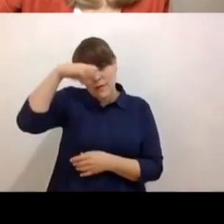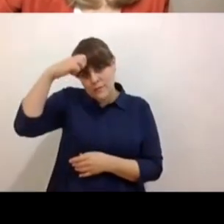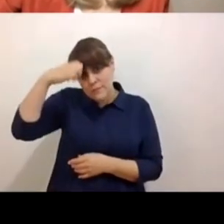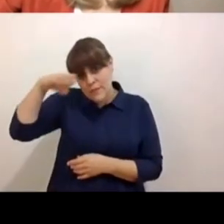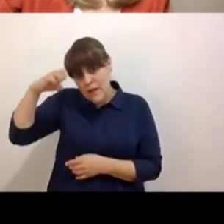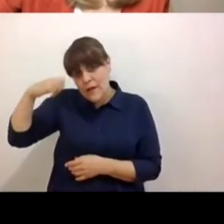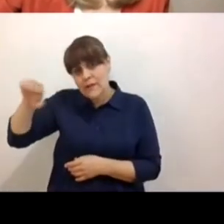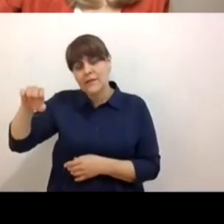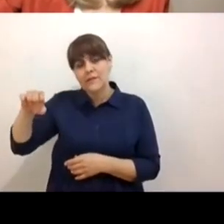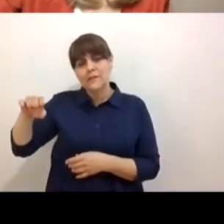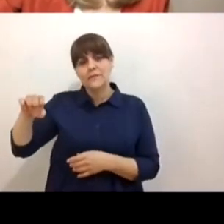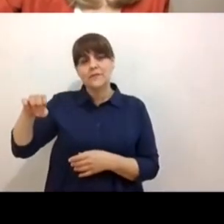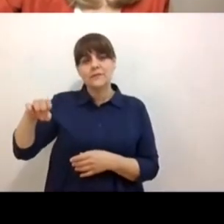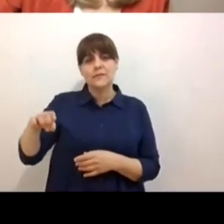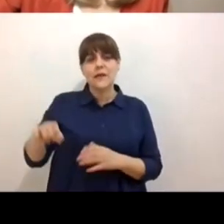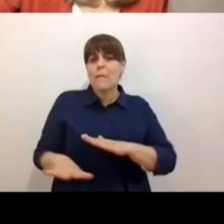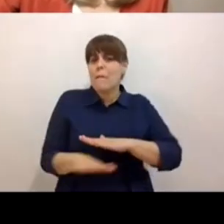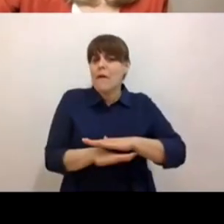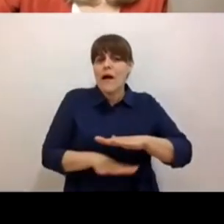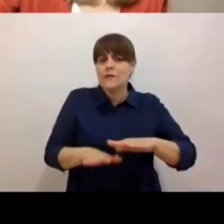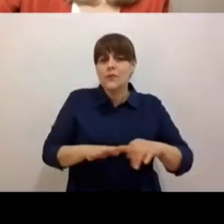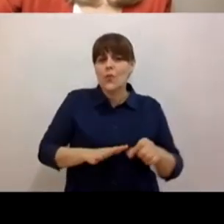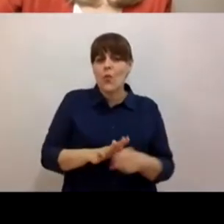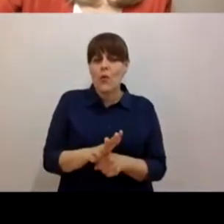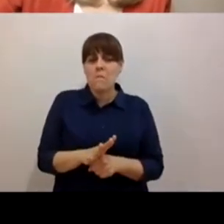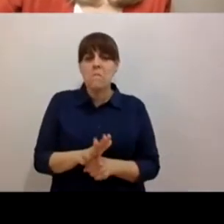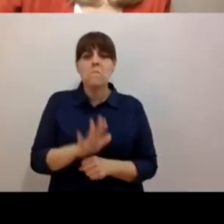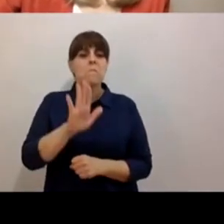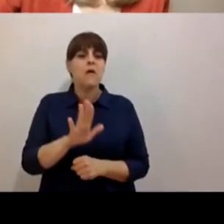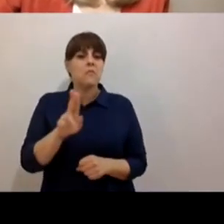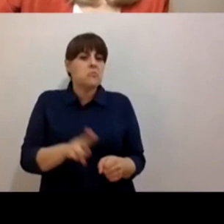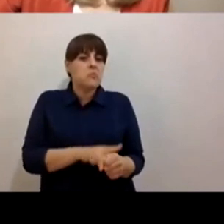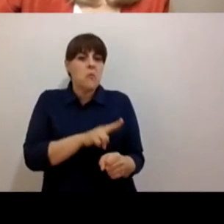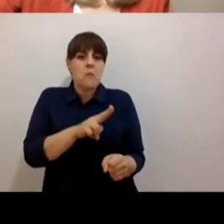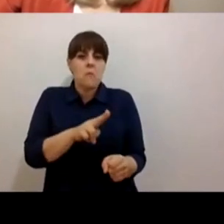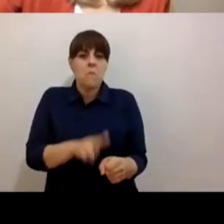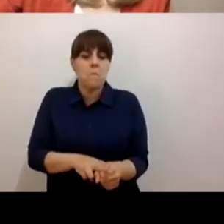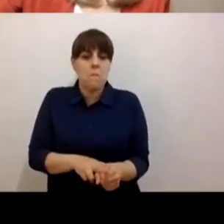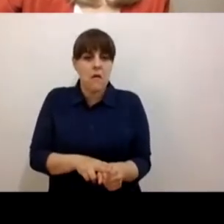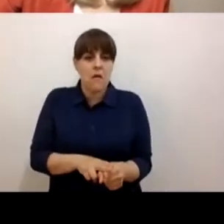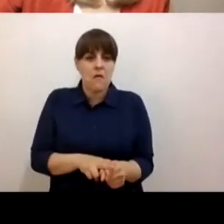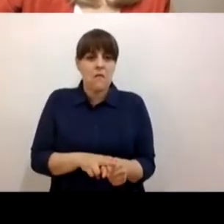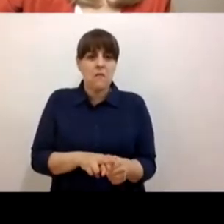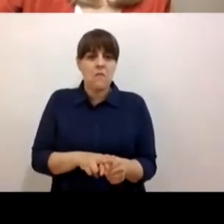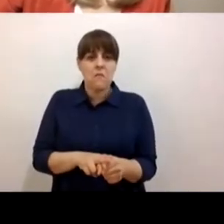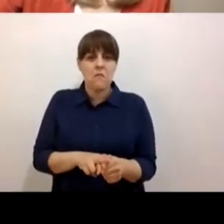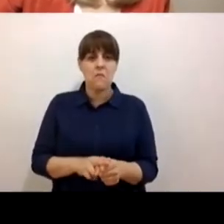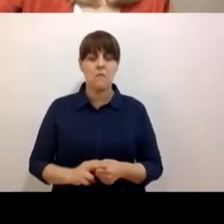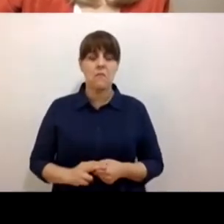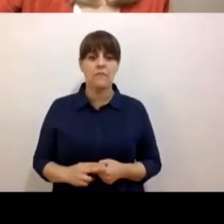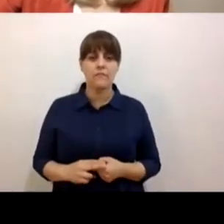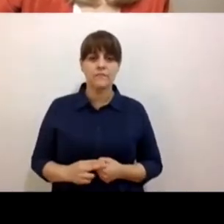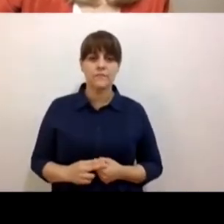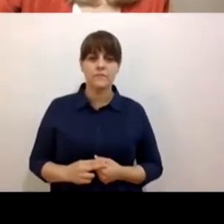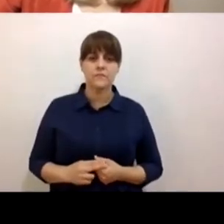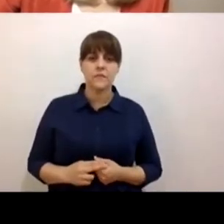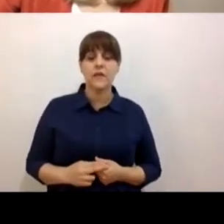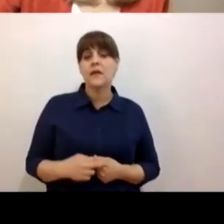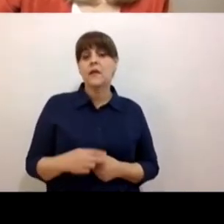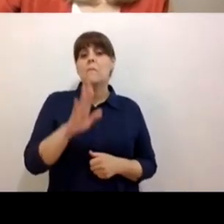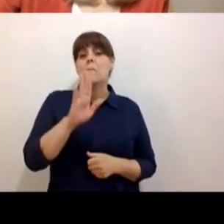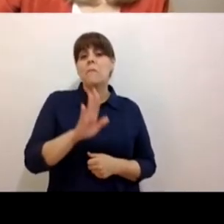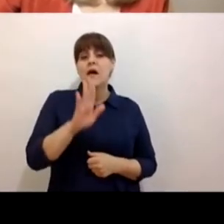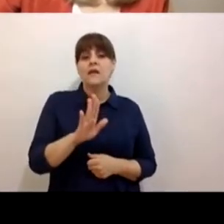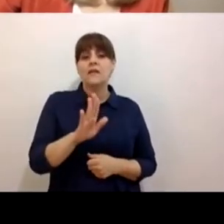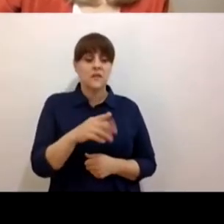imposición de una normalidad que invisibiliza y deslegitima la experiencia de